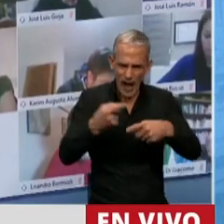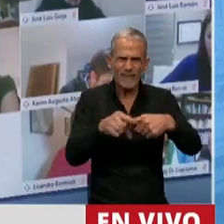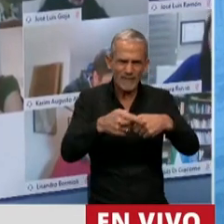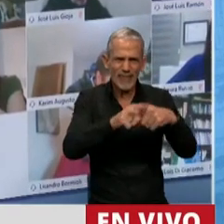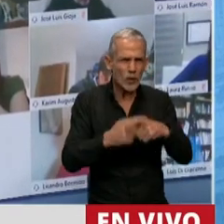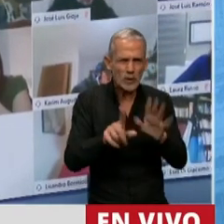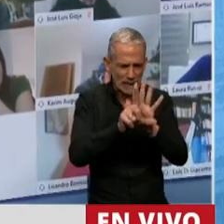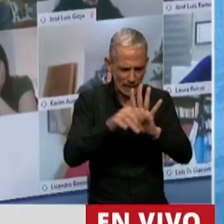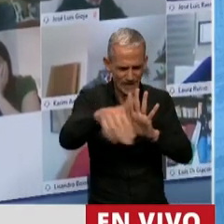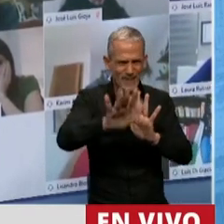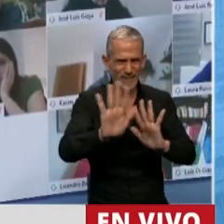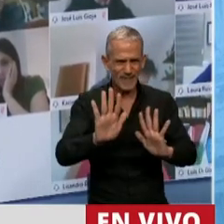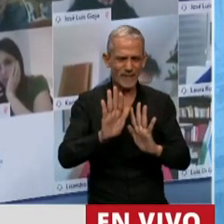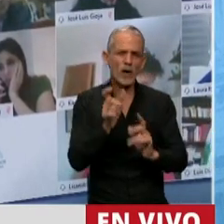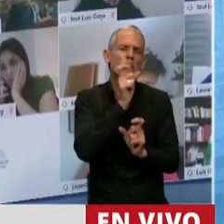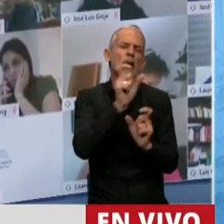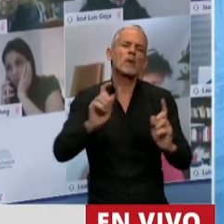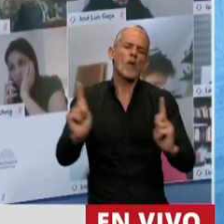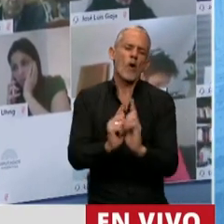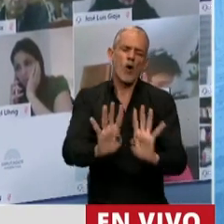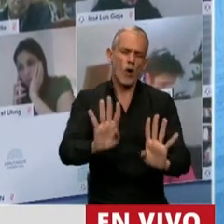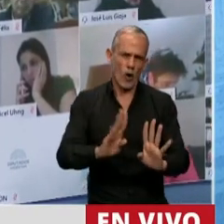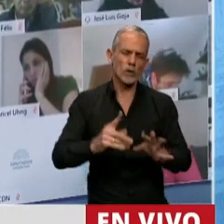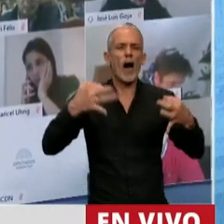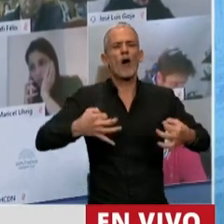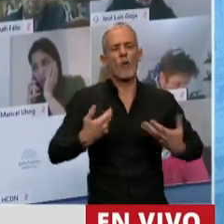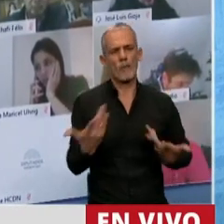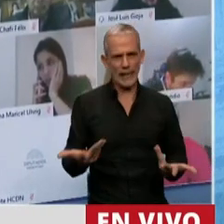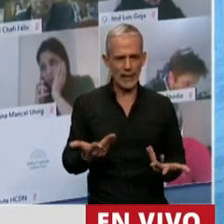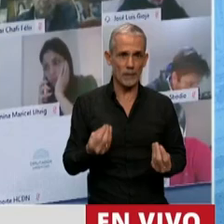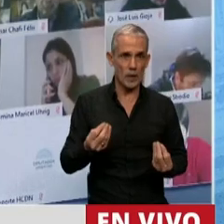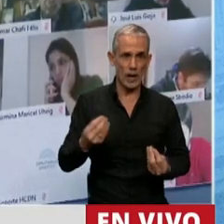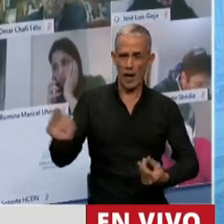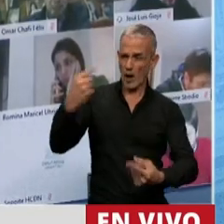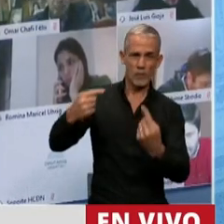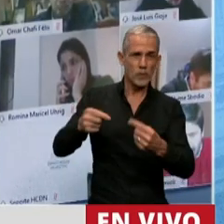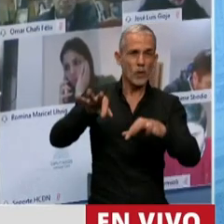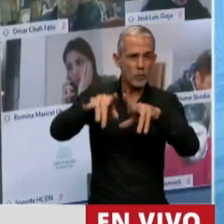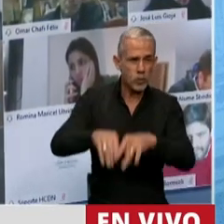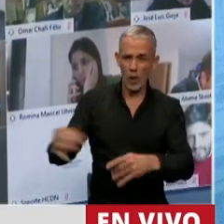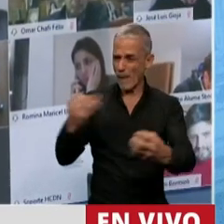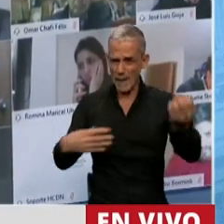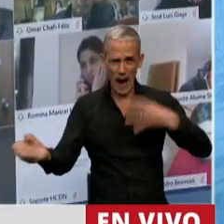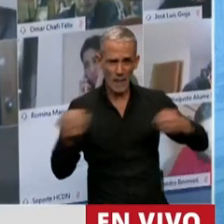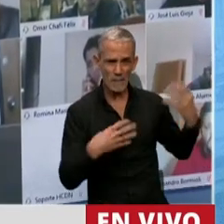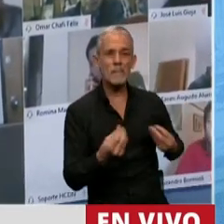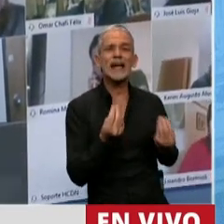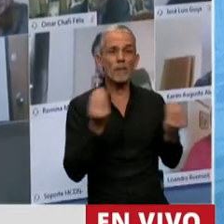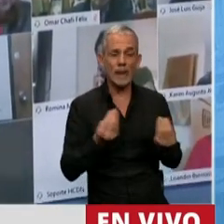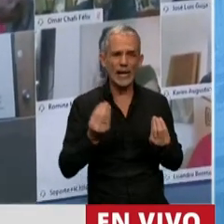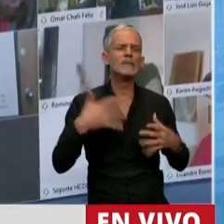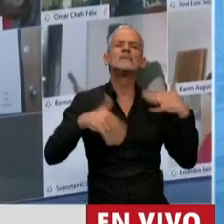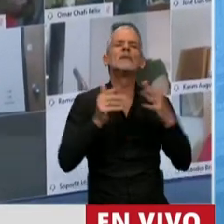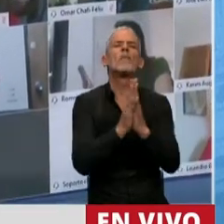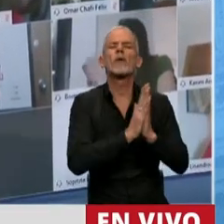vamos a discutir enseguida, vamos a ahorrar palabras, vamos a cumplir, porque nos han llovido cartas pidiendo que tratemos